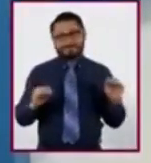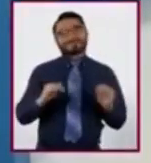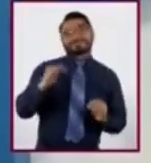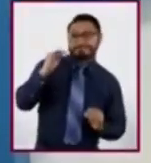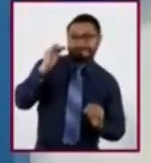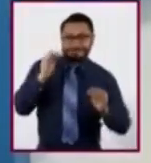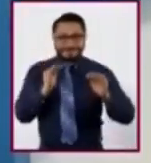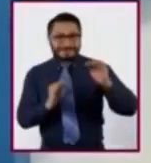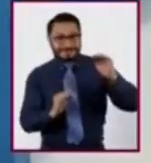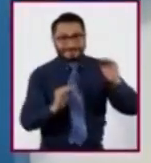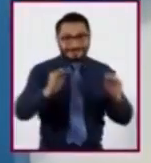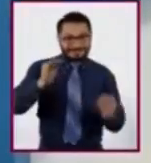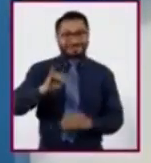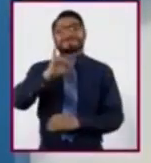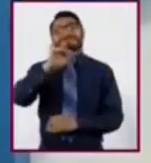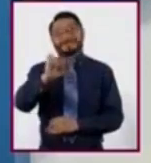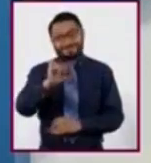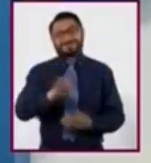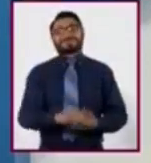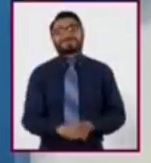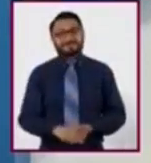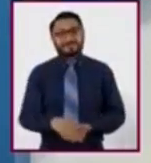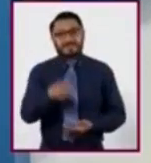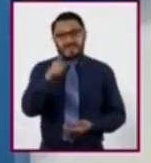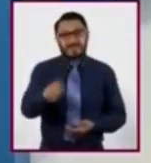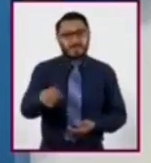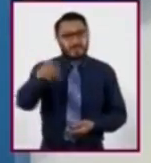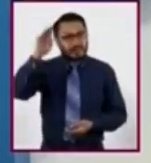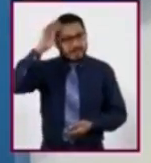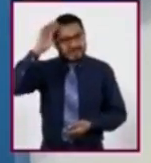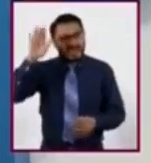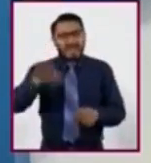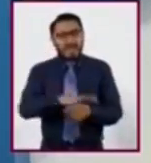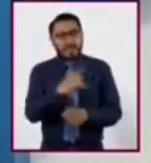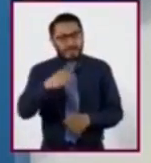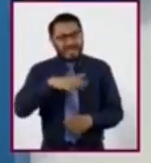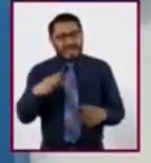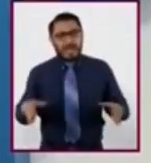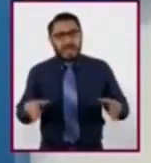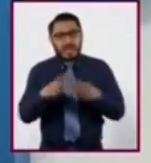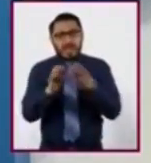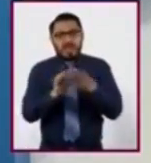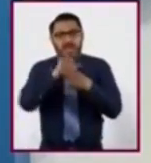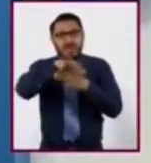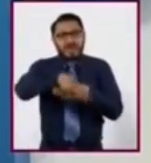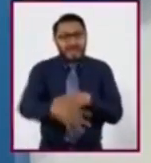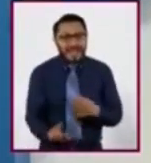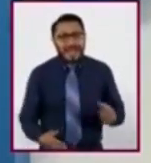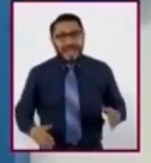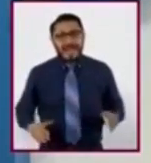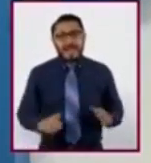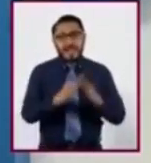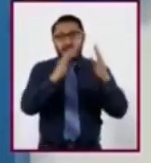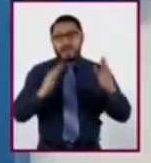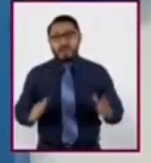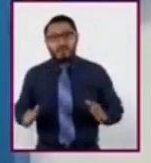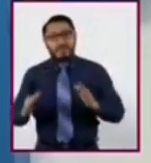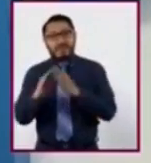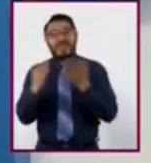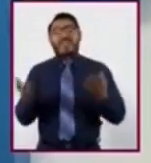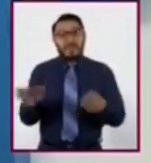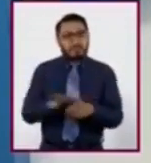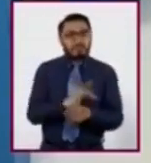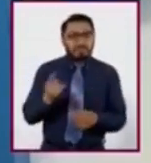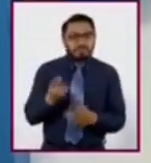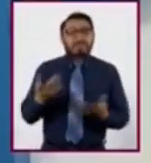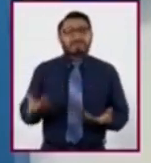Exacto. ¿Alguna vez se han preguntado por qué existen los volcanes, las montañas y los cerros? Les explico. Nuestro